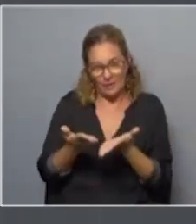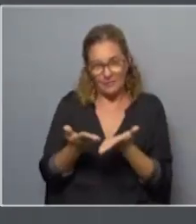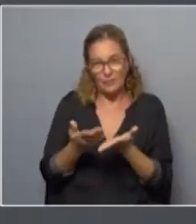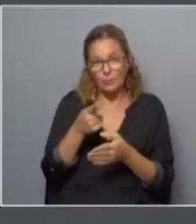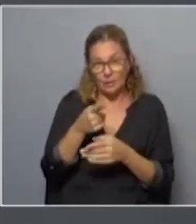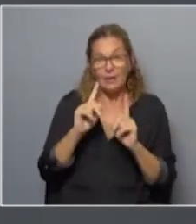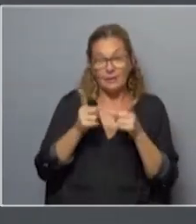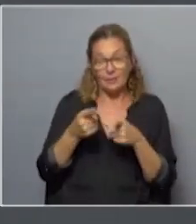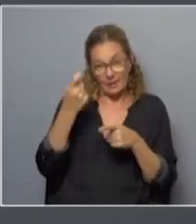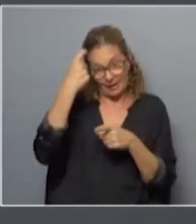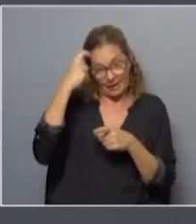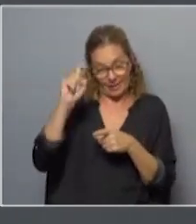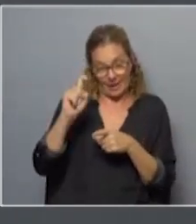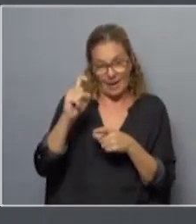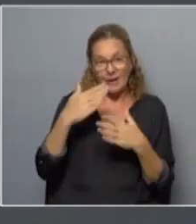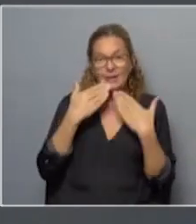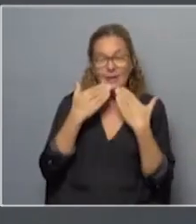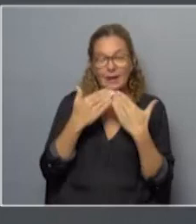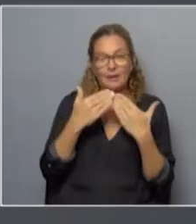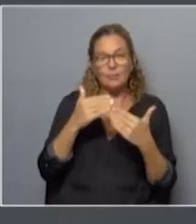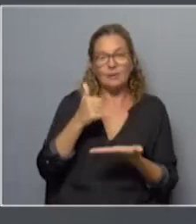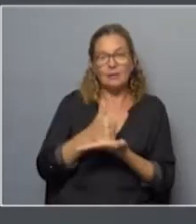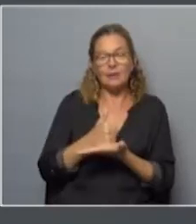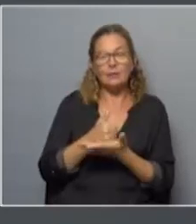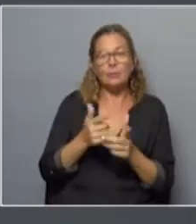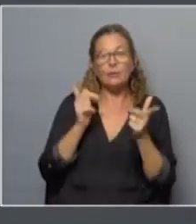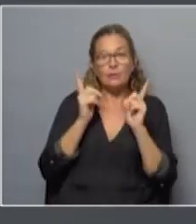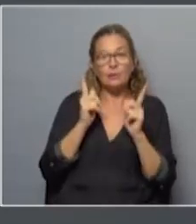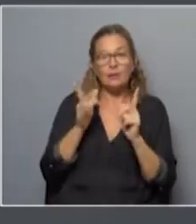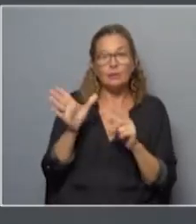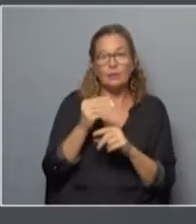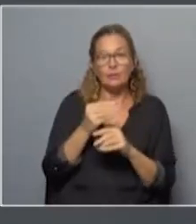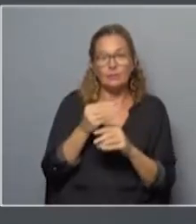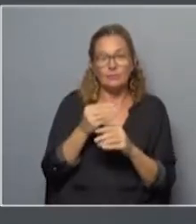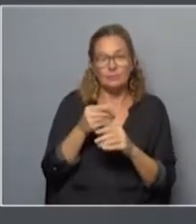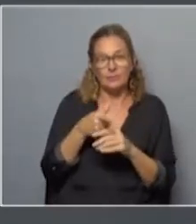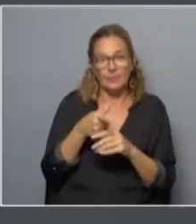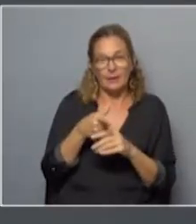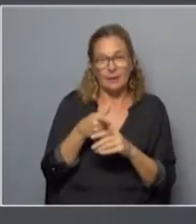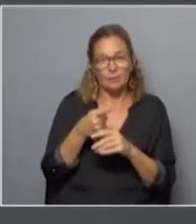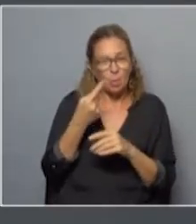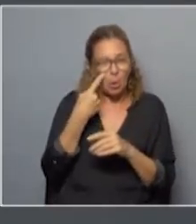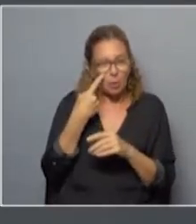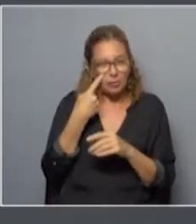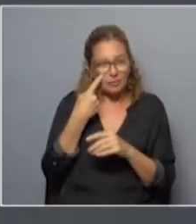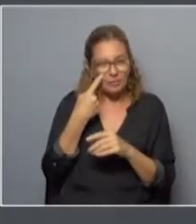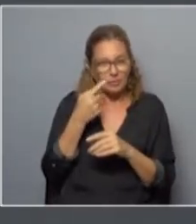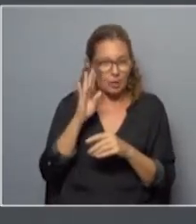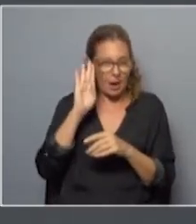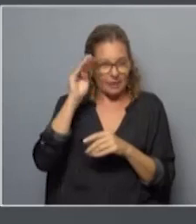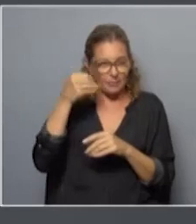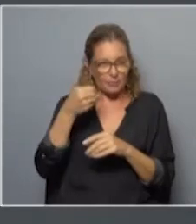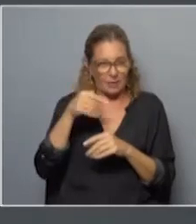supuesto, también, que esa es la idea. Gracias por estar. Y hablando de disfrutar, arrancamos por todo lo alto. Es un verdadero titán del conocimiento de la República